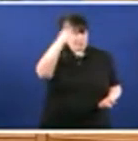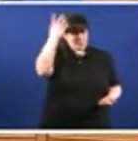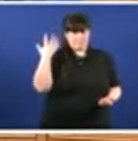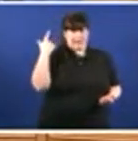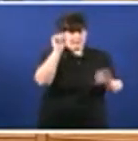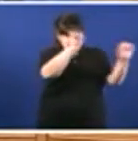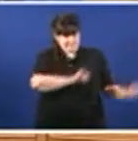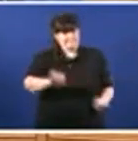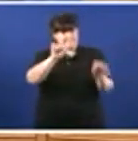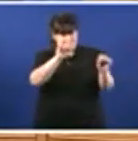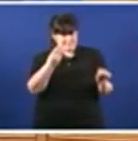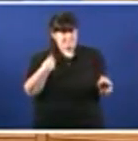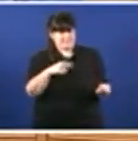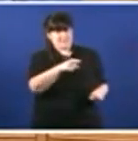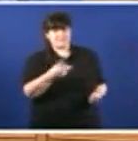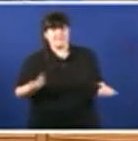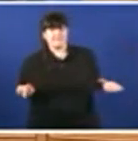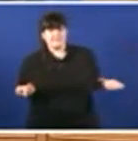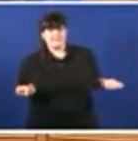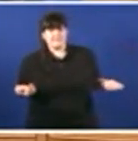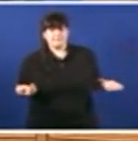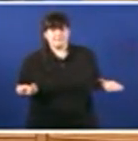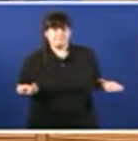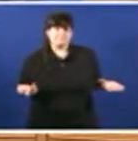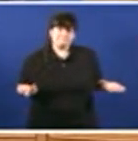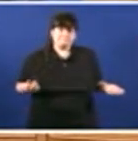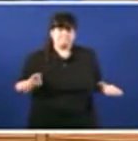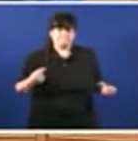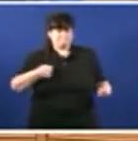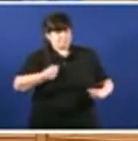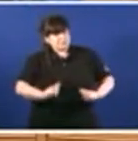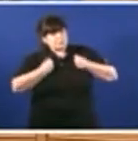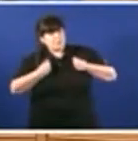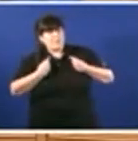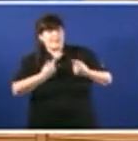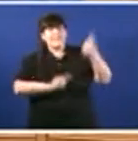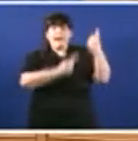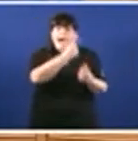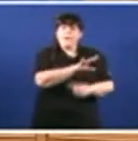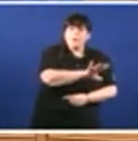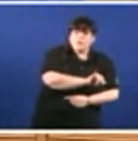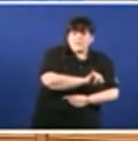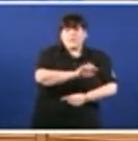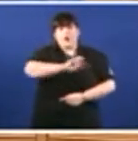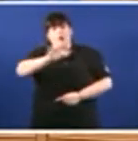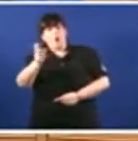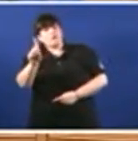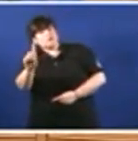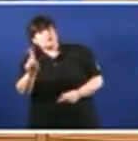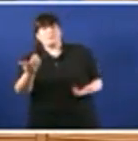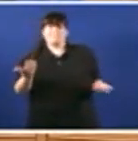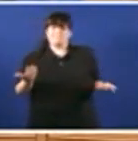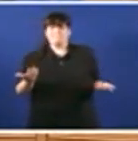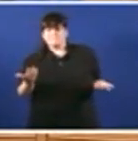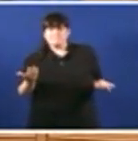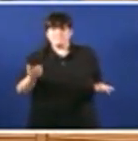10.000 firmas me sorprende señoría uns si e outros non non señoría nesta Cámara se